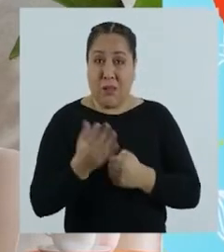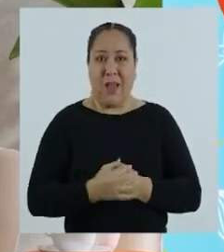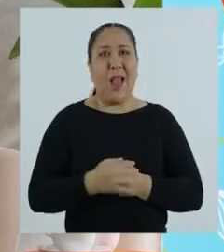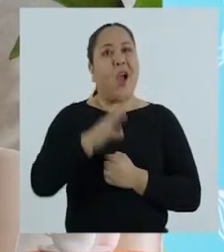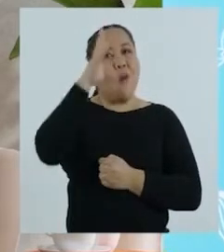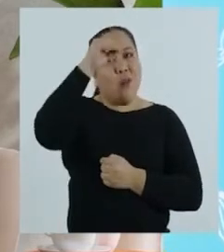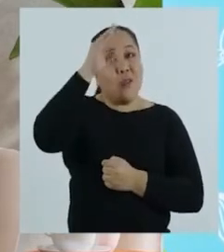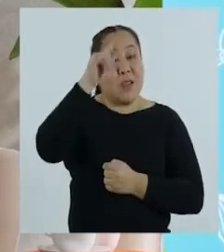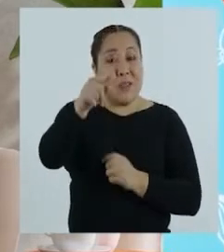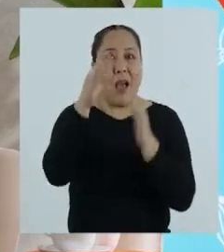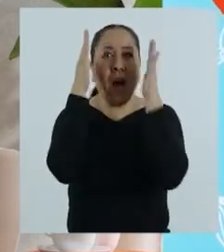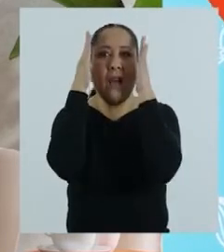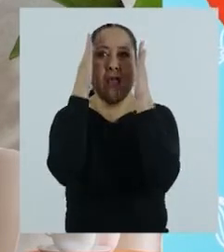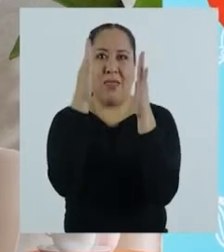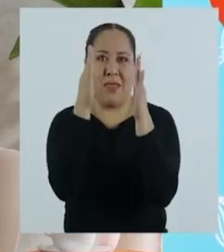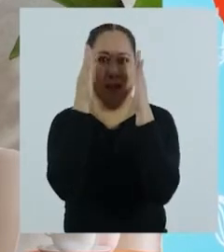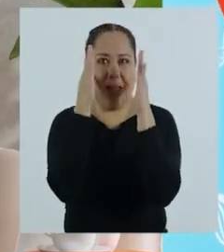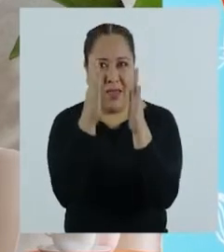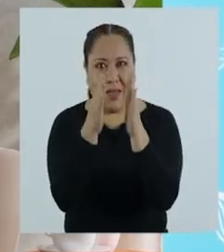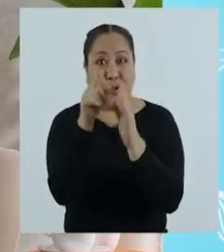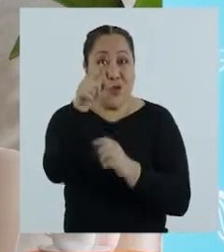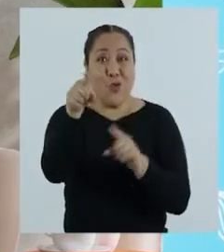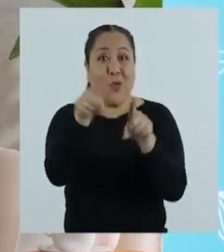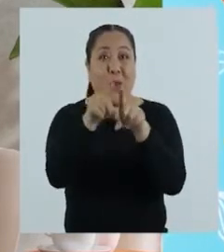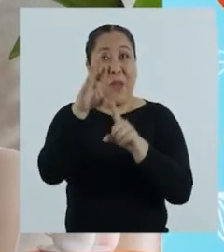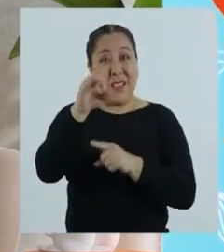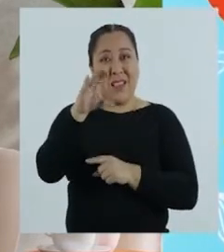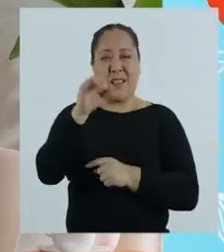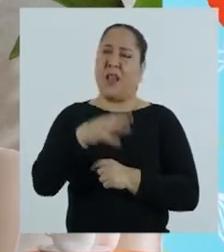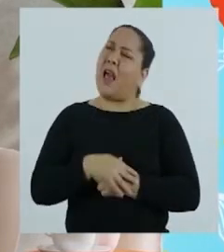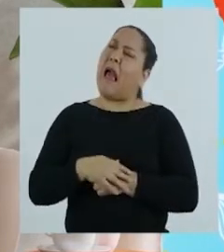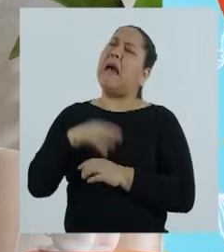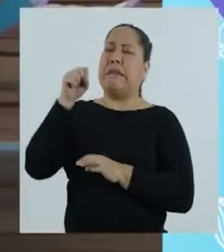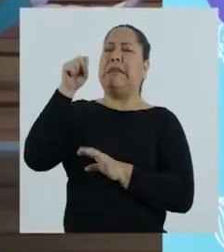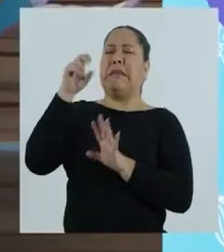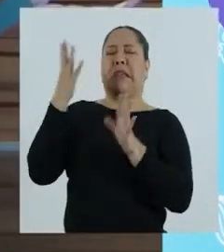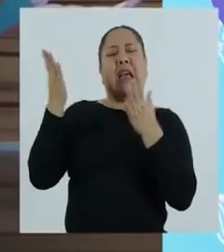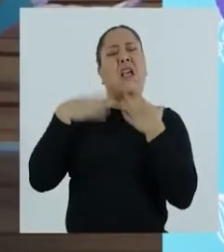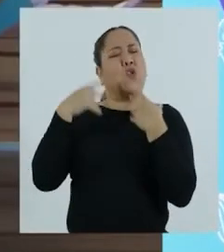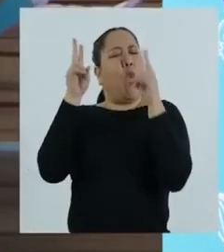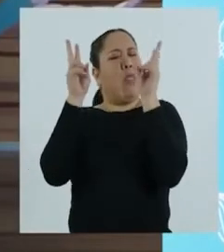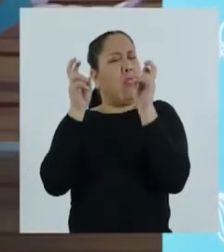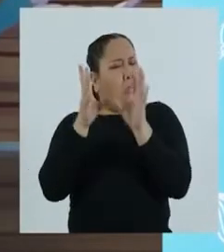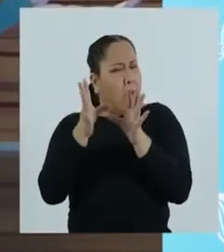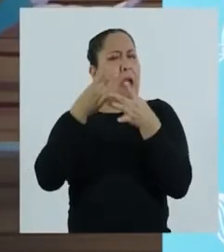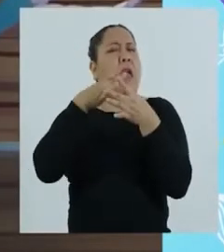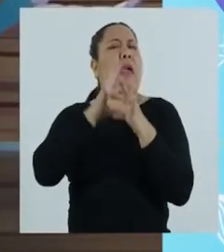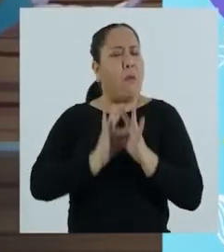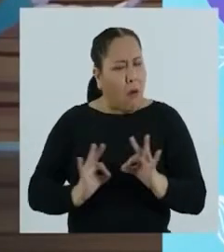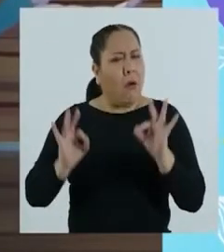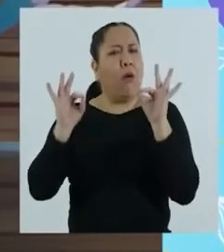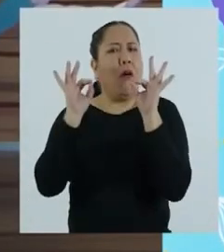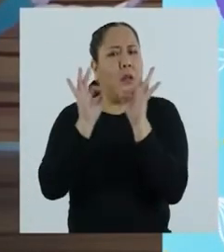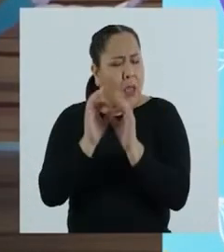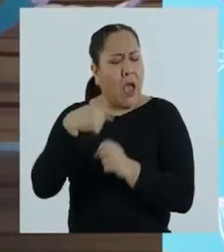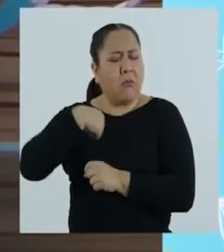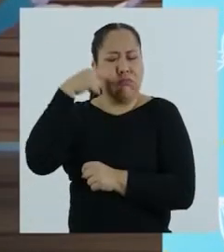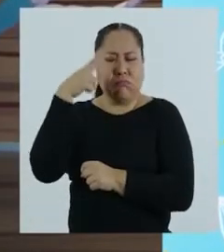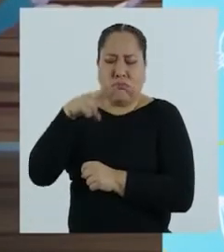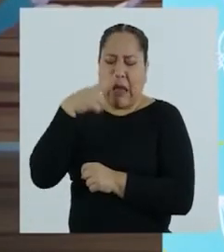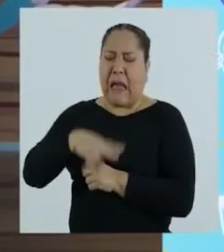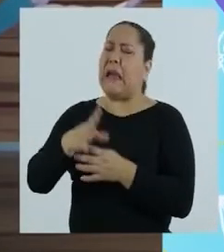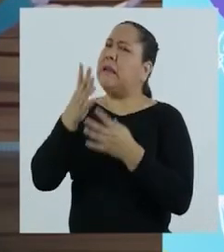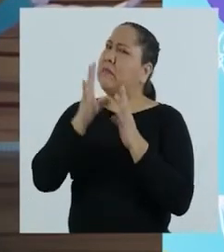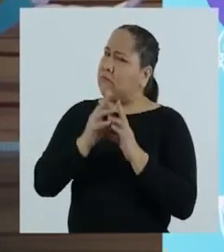Así que, chicas y chicos, presten mucha atención. Y tú también, Cecina. Claro que sí. Es un tema muy importante.